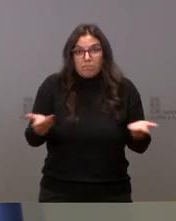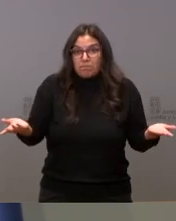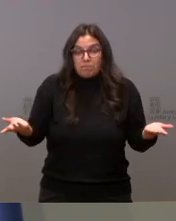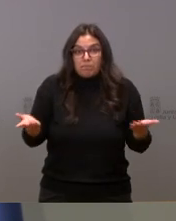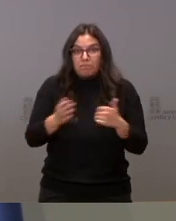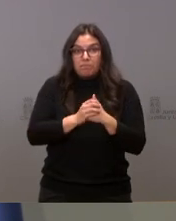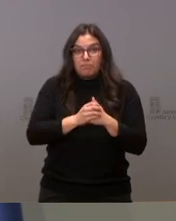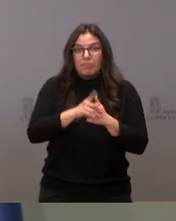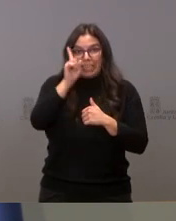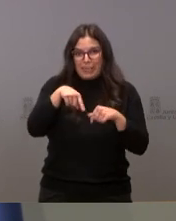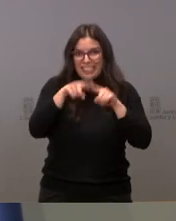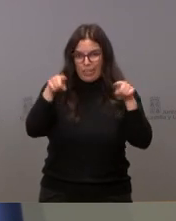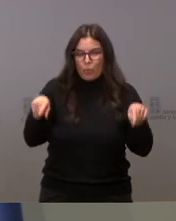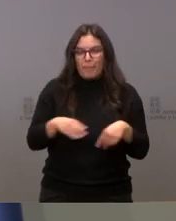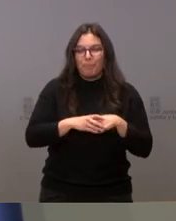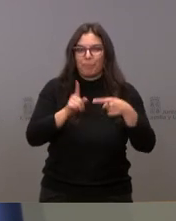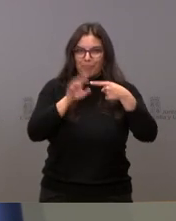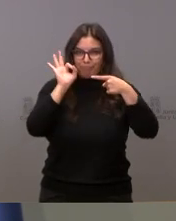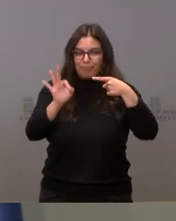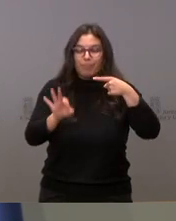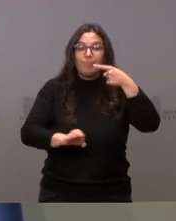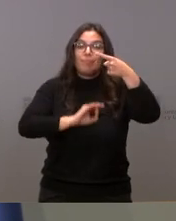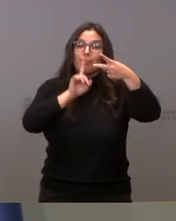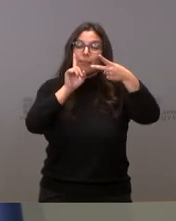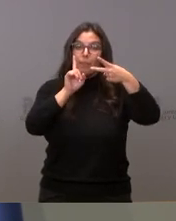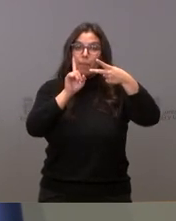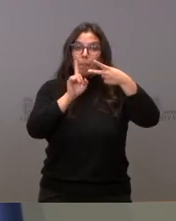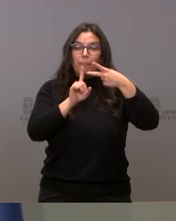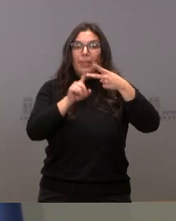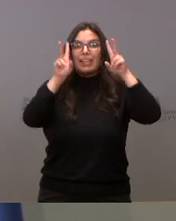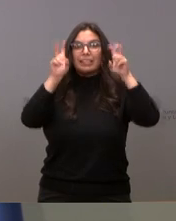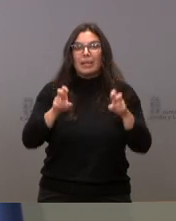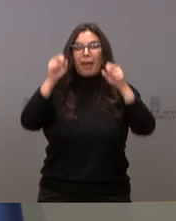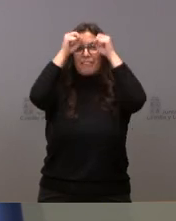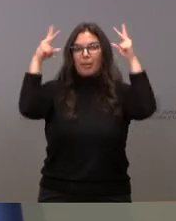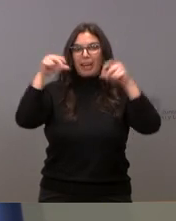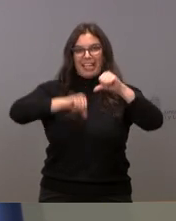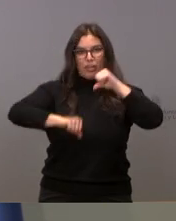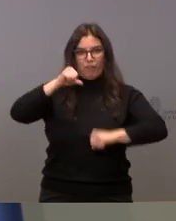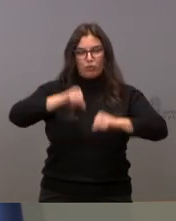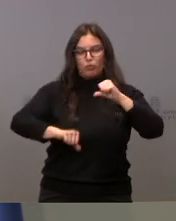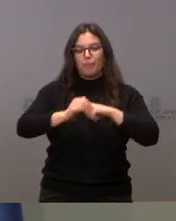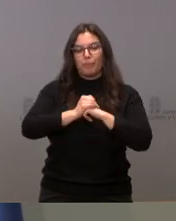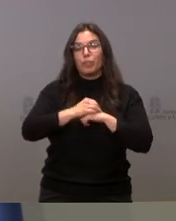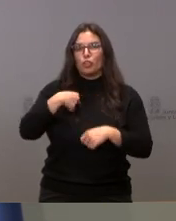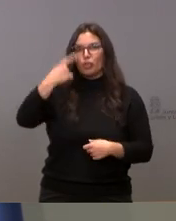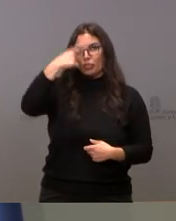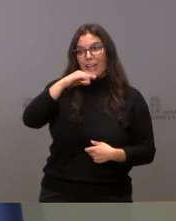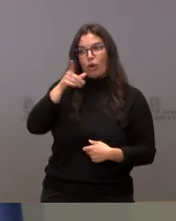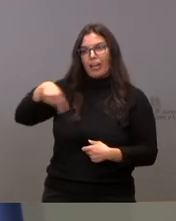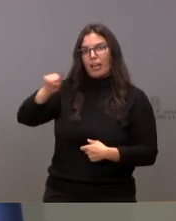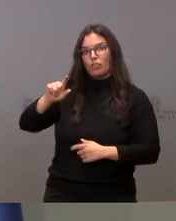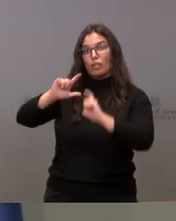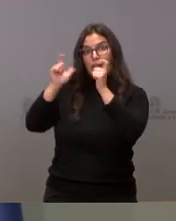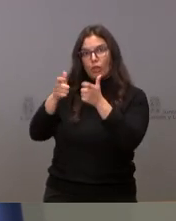incluido Segovia. Con respecto al asunto de las enfermedades de quirófano, me consta que están en negociaciones, que se han